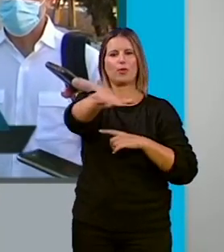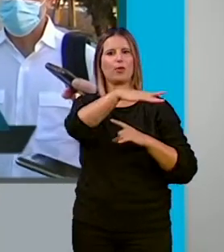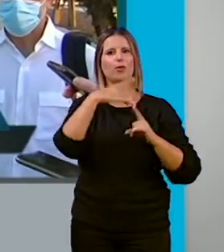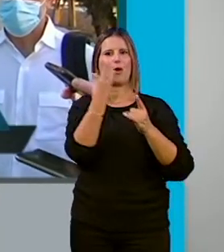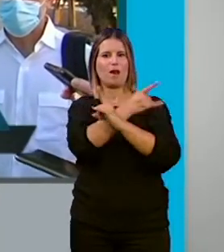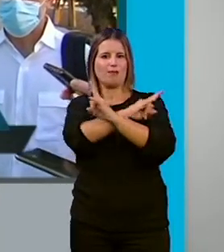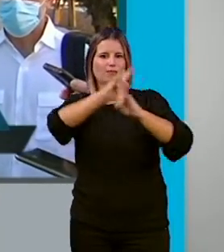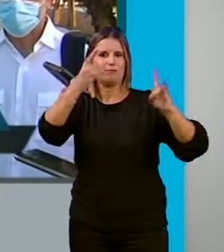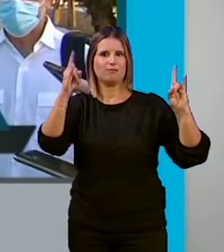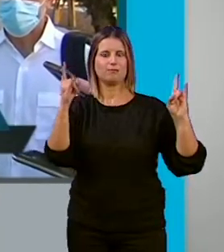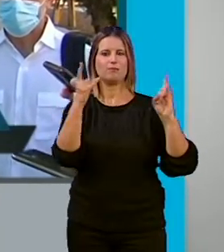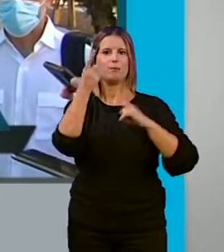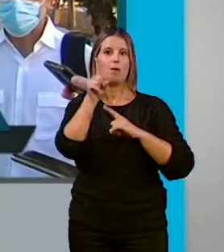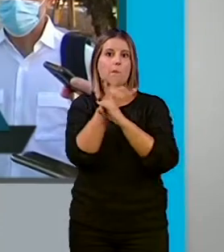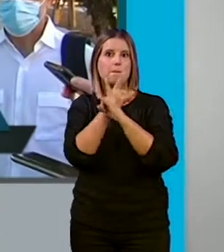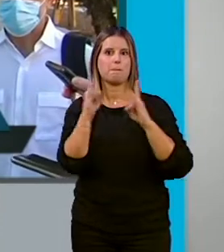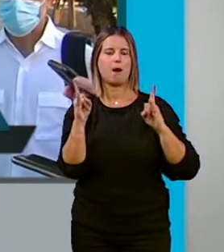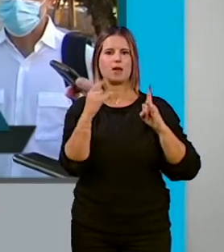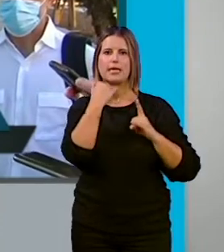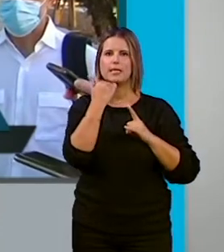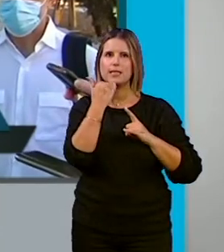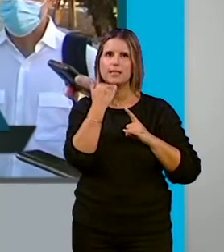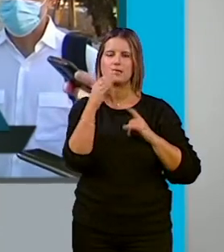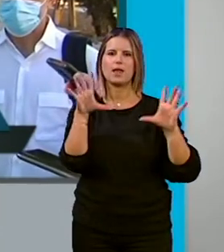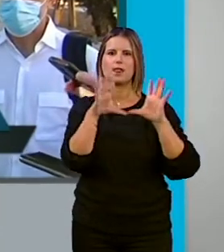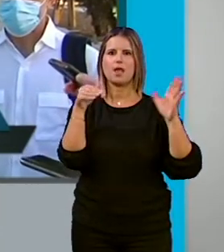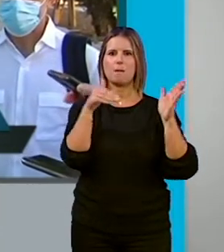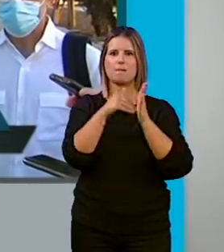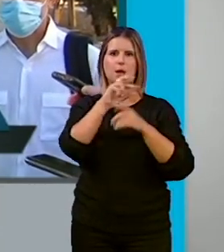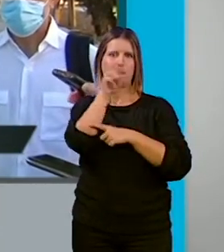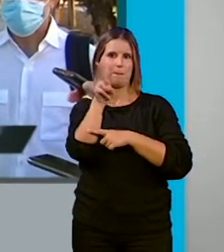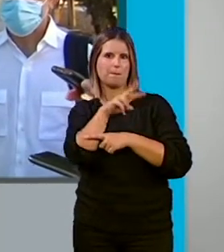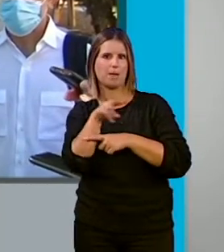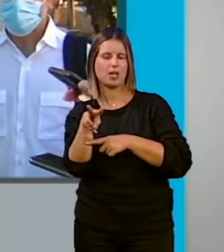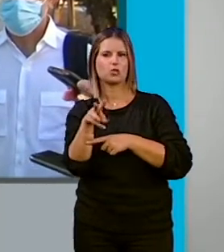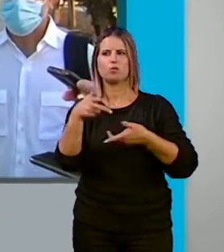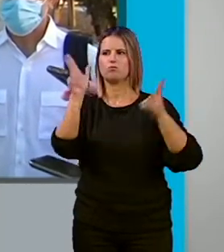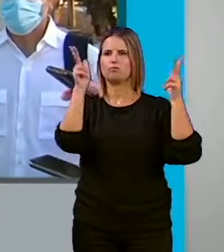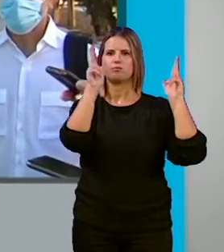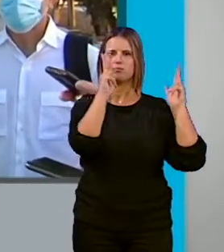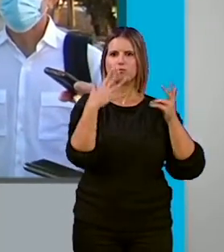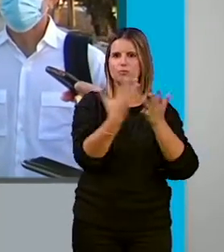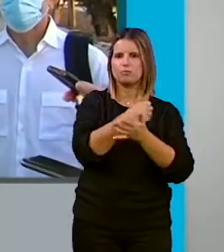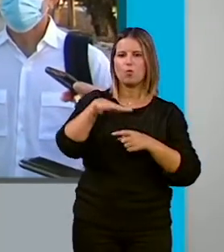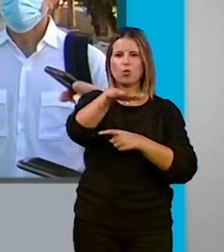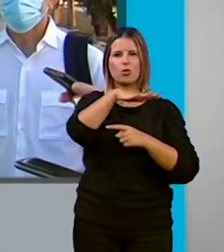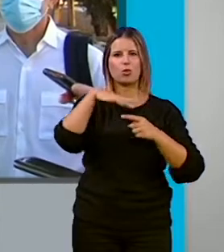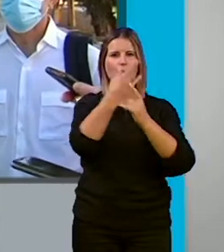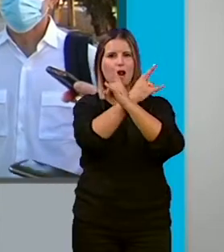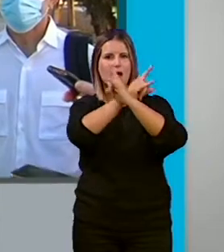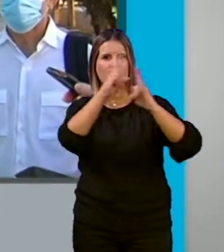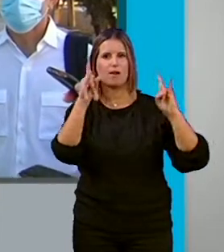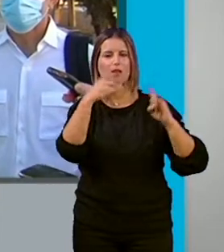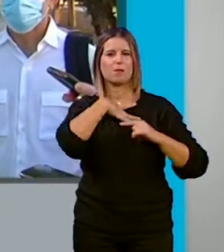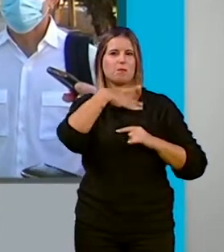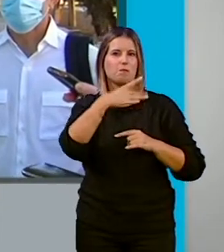que en este parque son, como decía antes, son prácticamente 10.000 metros de espacios libres, de zonas verdes en las cuales se van a